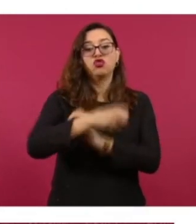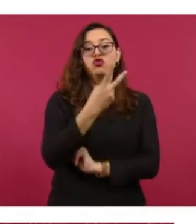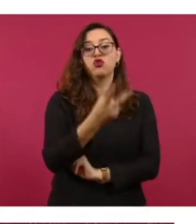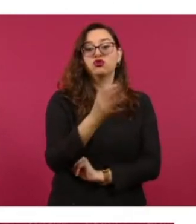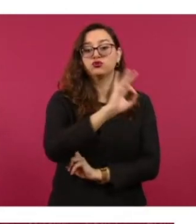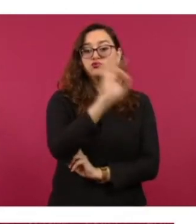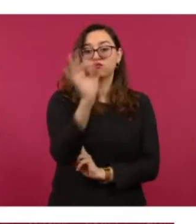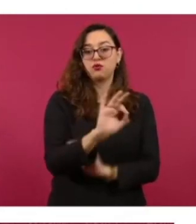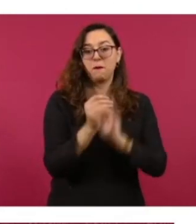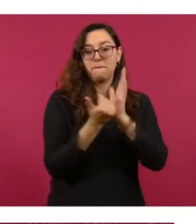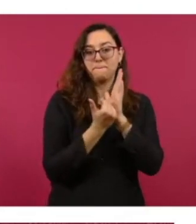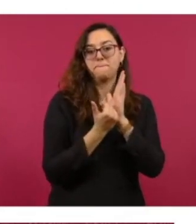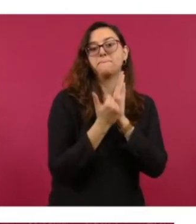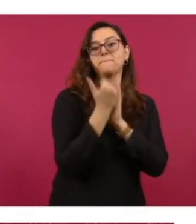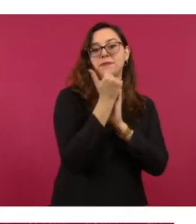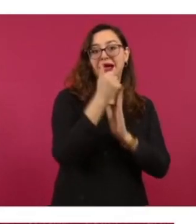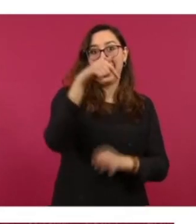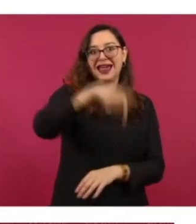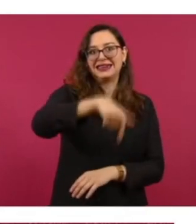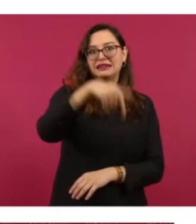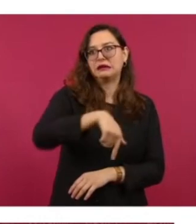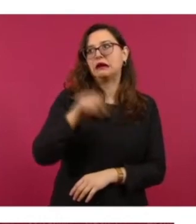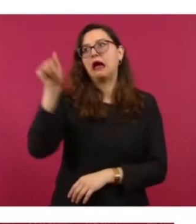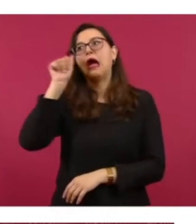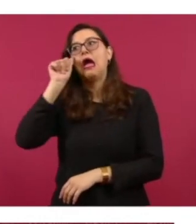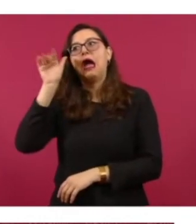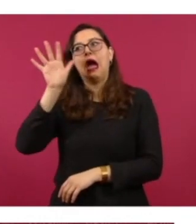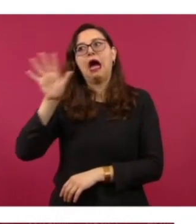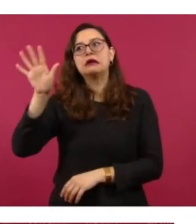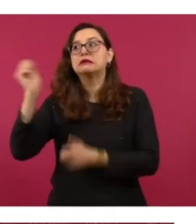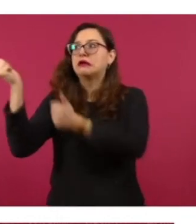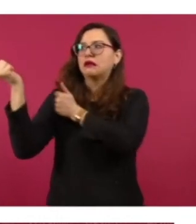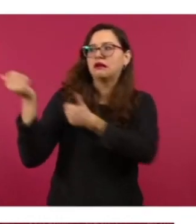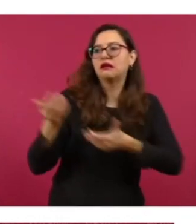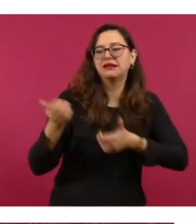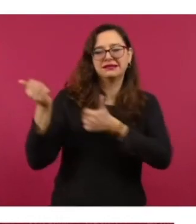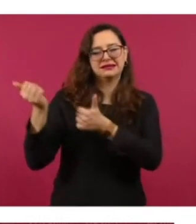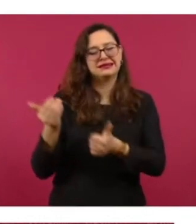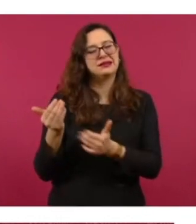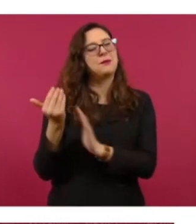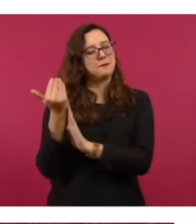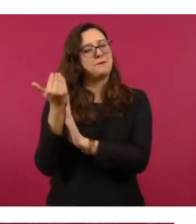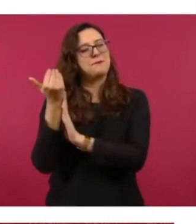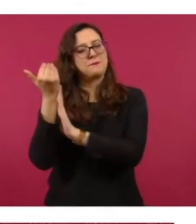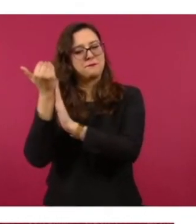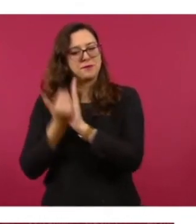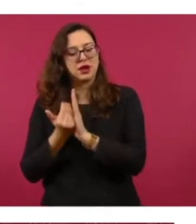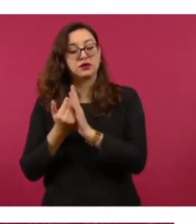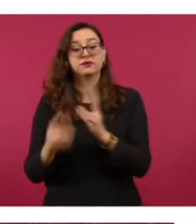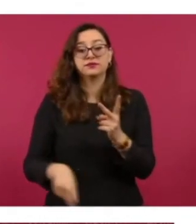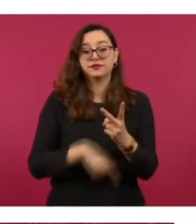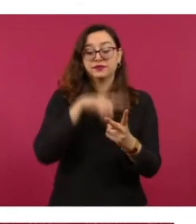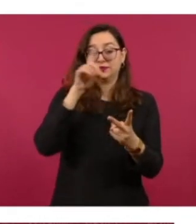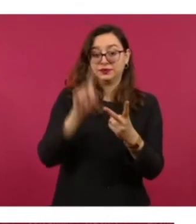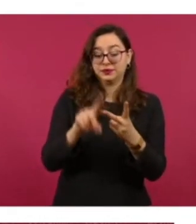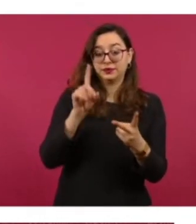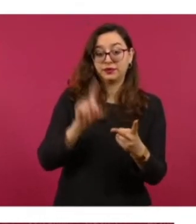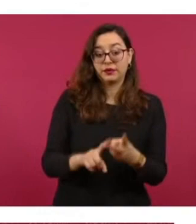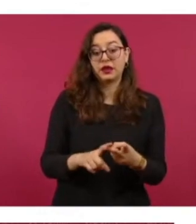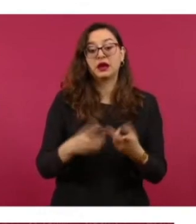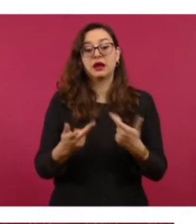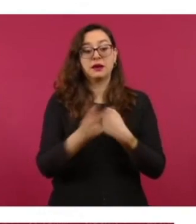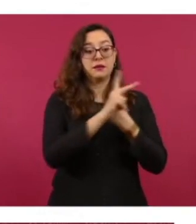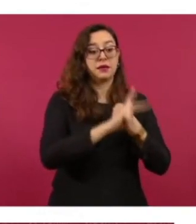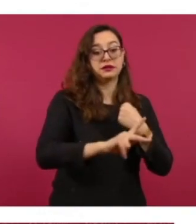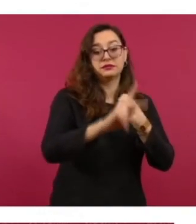segundo por primera vez se incluyó la movilidad laboral como parte de las relaciones económicas entre los tres